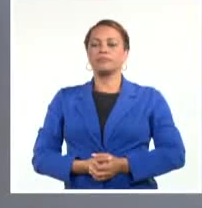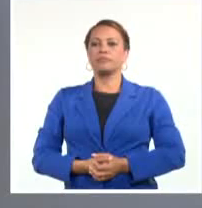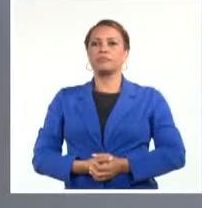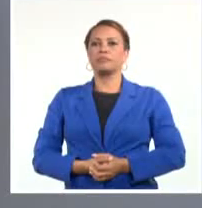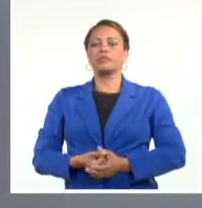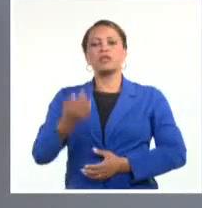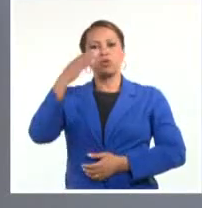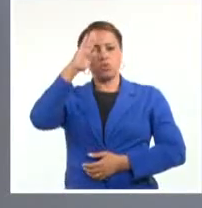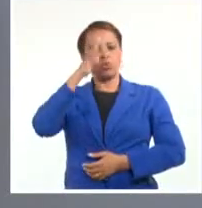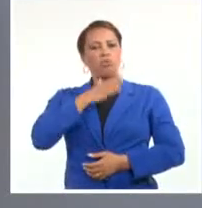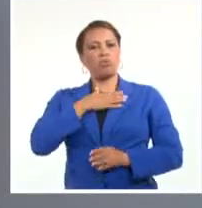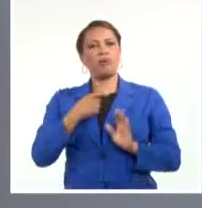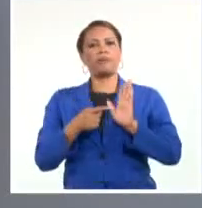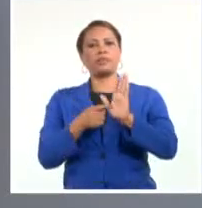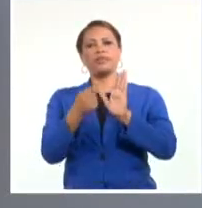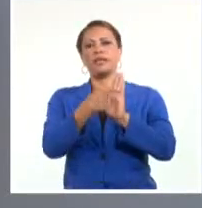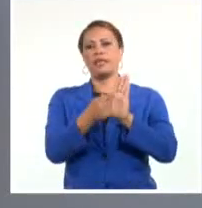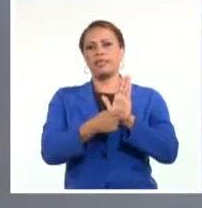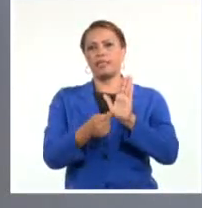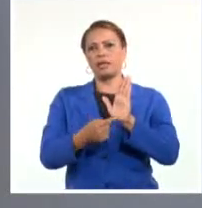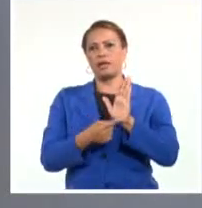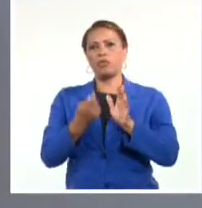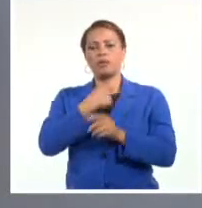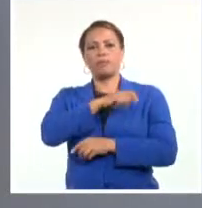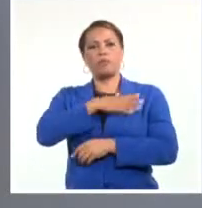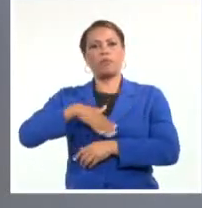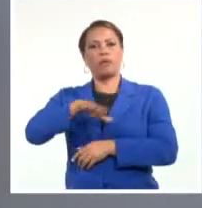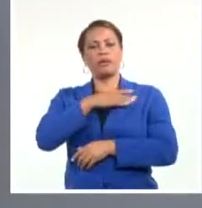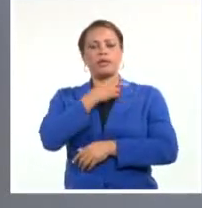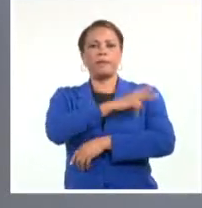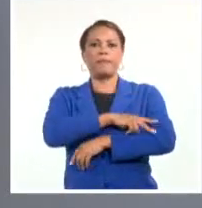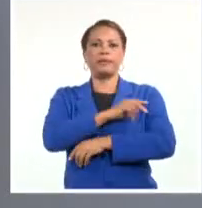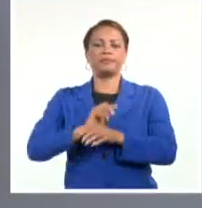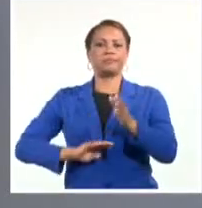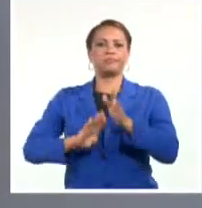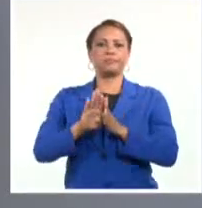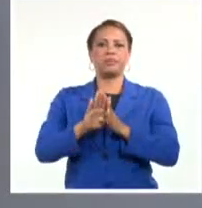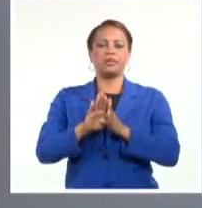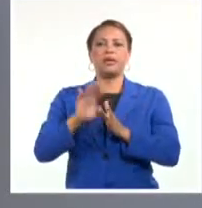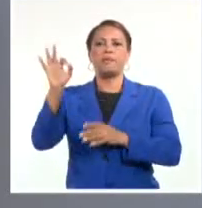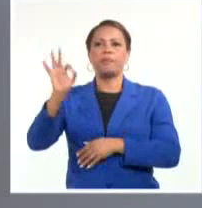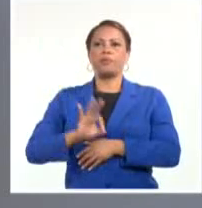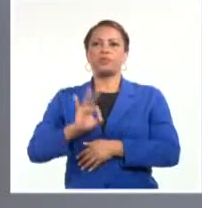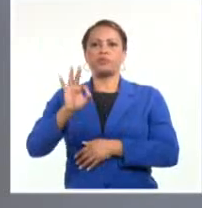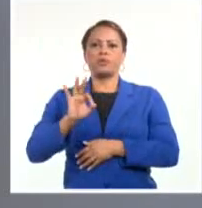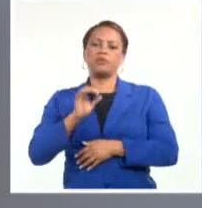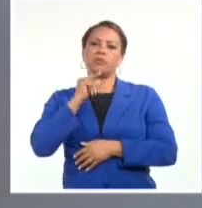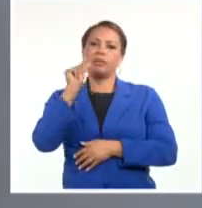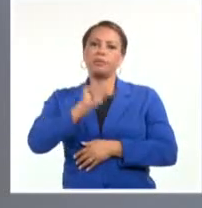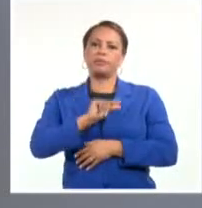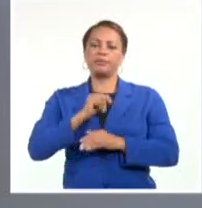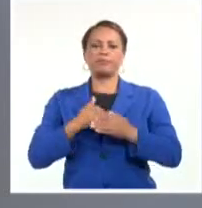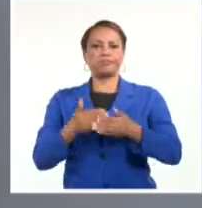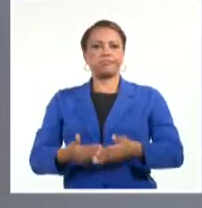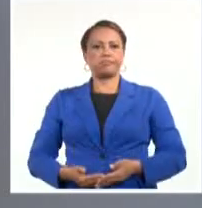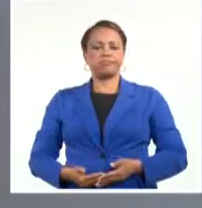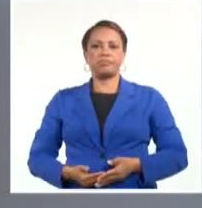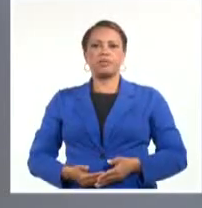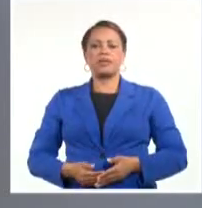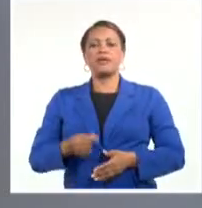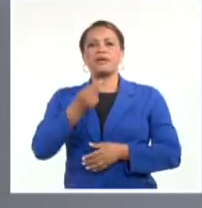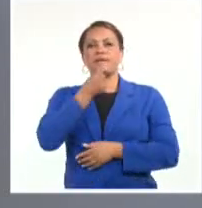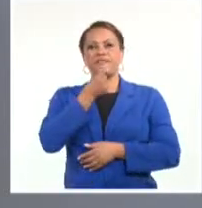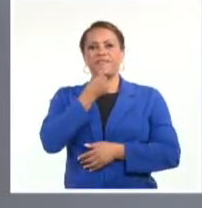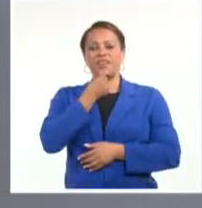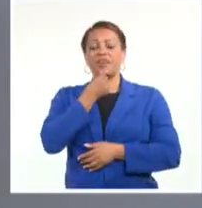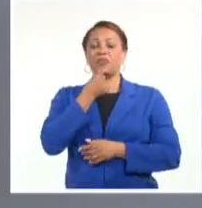Cuba presenta indicadores demográficos de países desarrollados, bajas tasas de fecundidad, crecimiento del envejecimiento